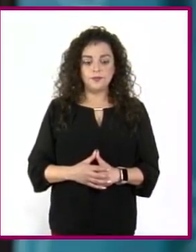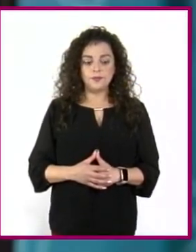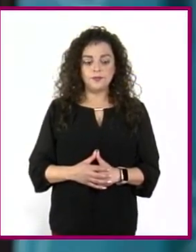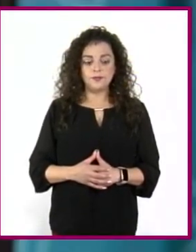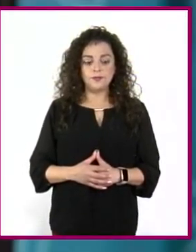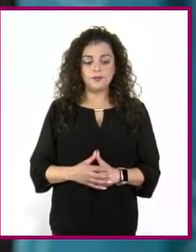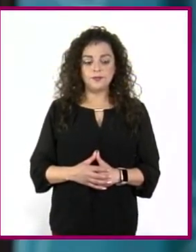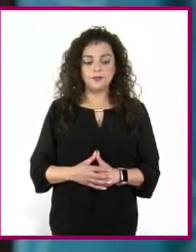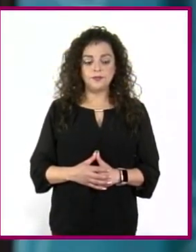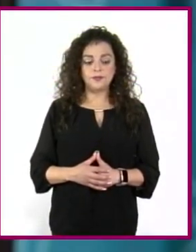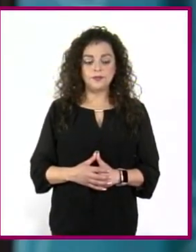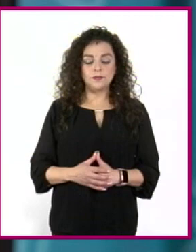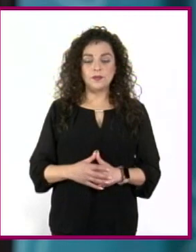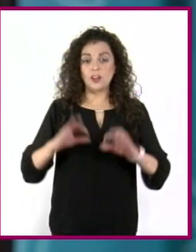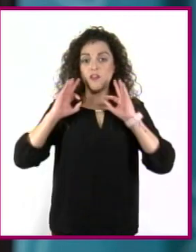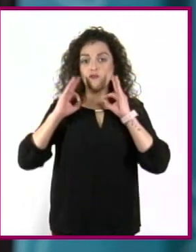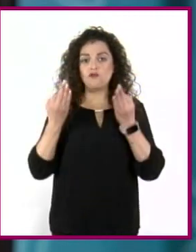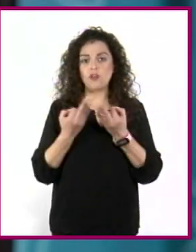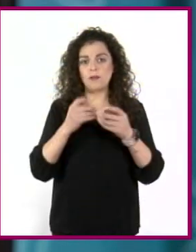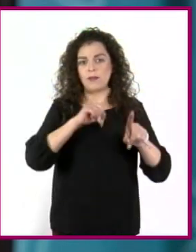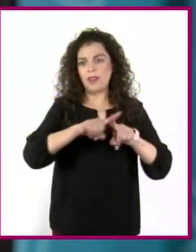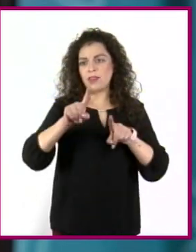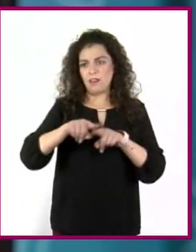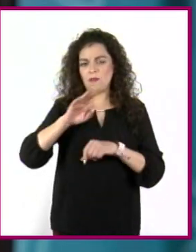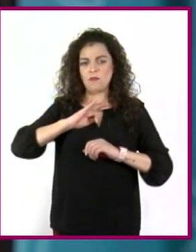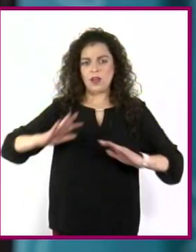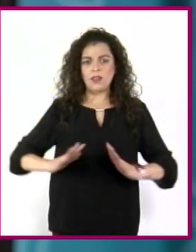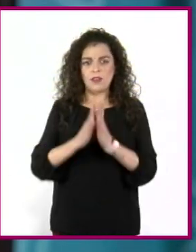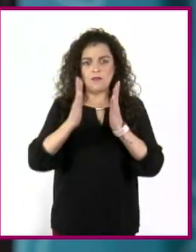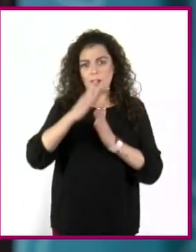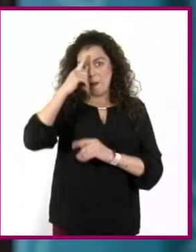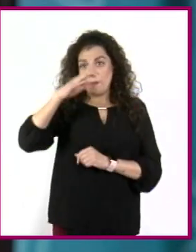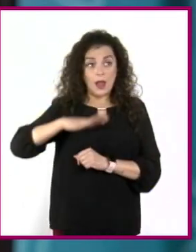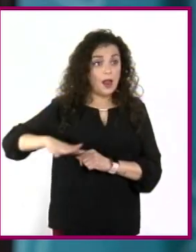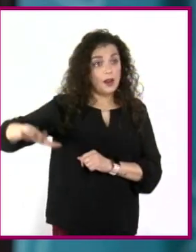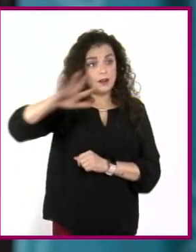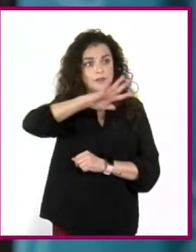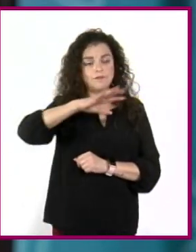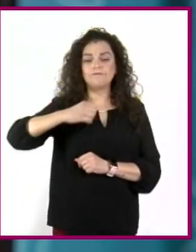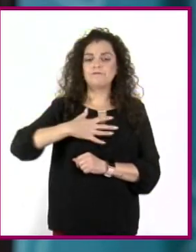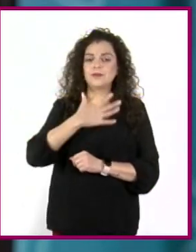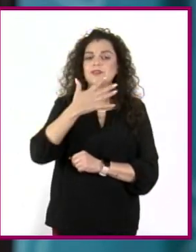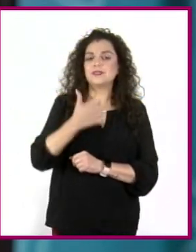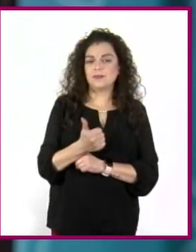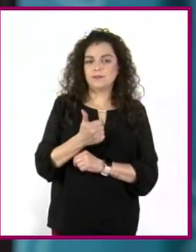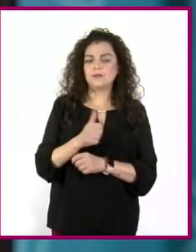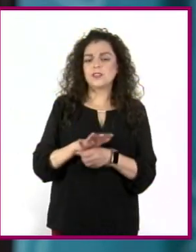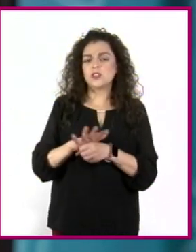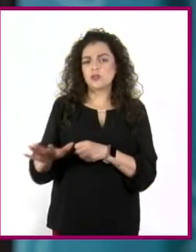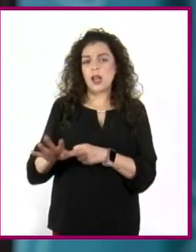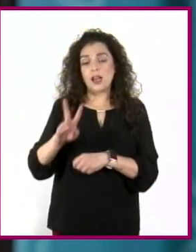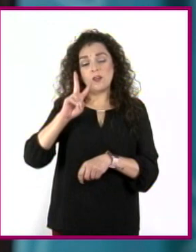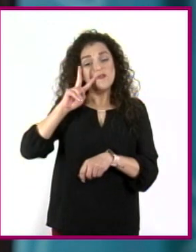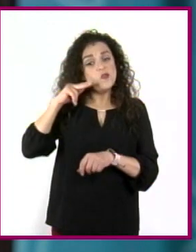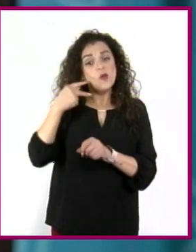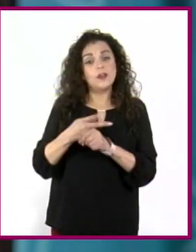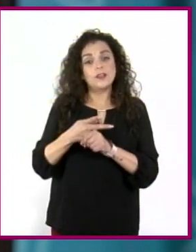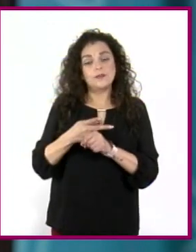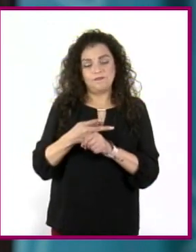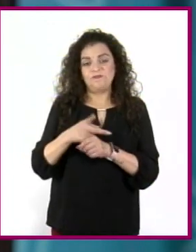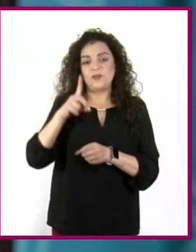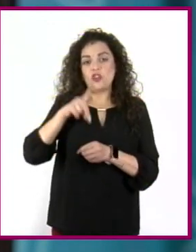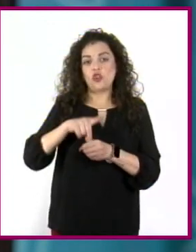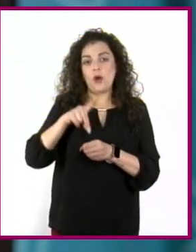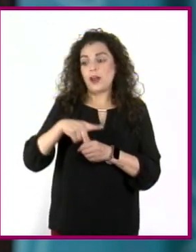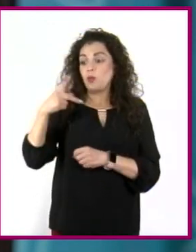Hay distintas maneras de participar para fomentar el bienestar de la población. Una de ellas es el voluntariado, que consiste en donar parte